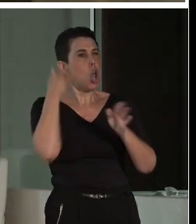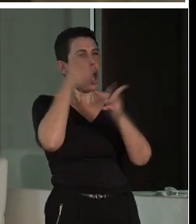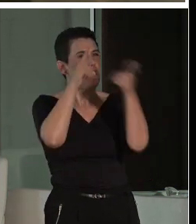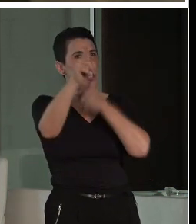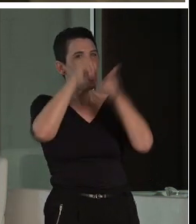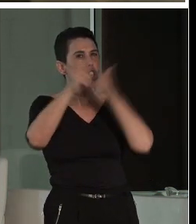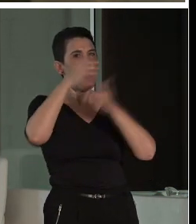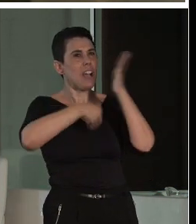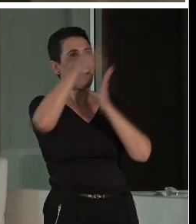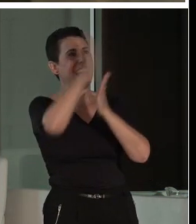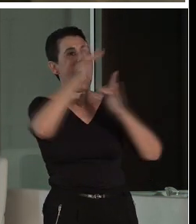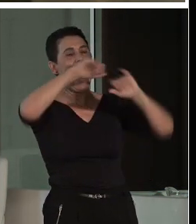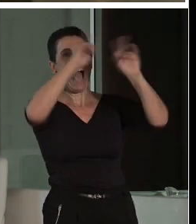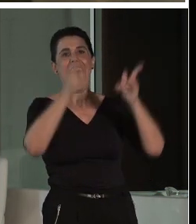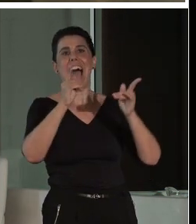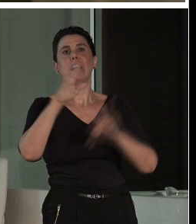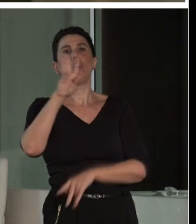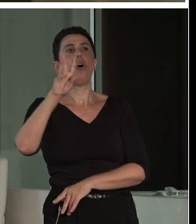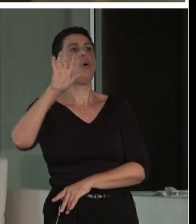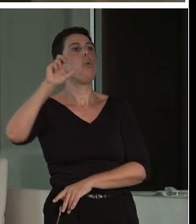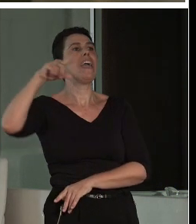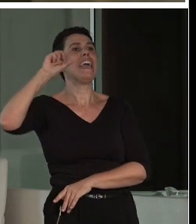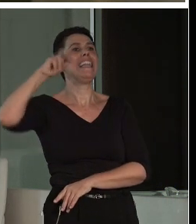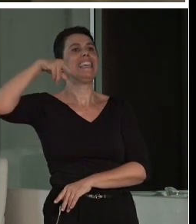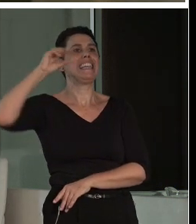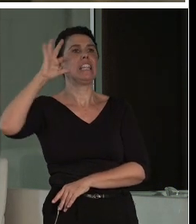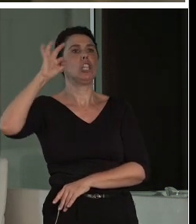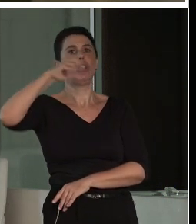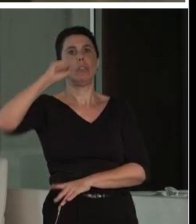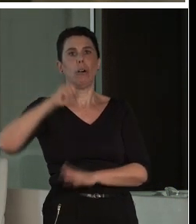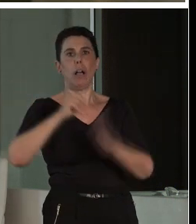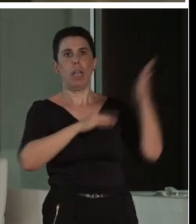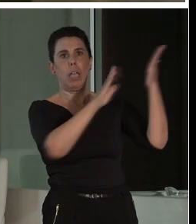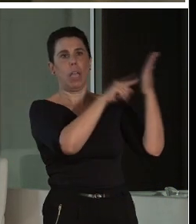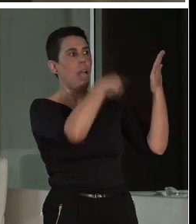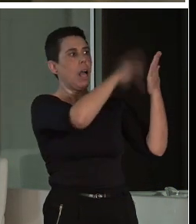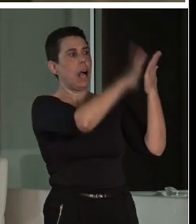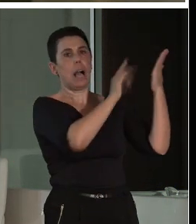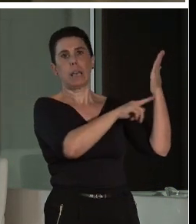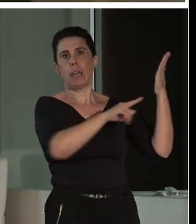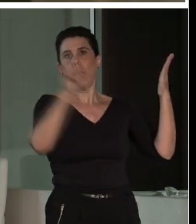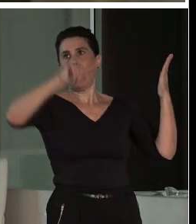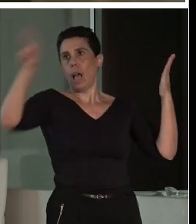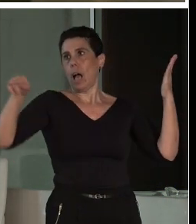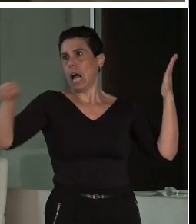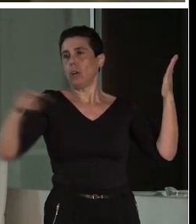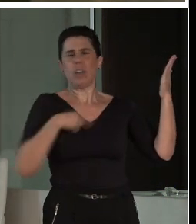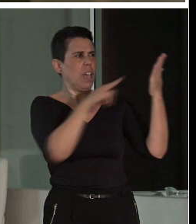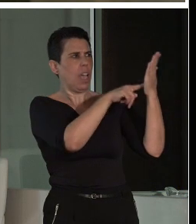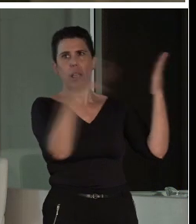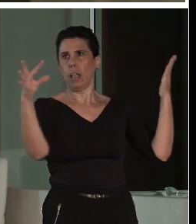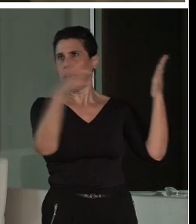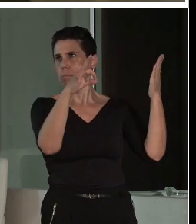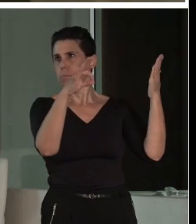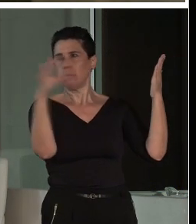explica el arco de Wellington está aquí. Y el arco de Wellington está allí. Y entonces, ¿yo qué ángulo de percepción tengo